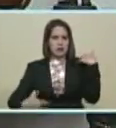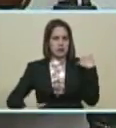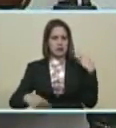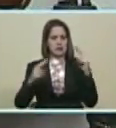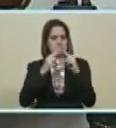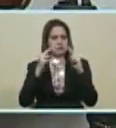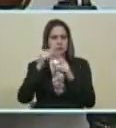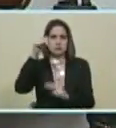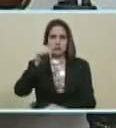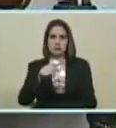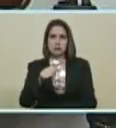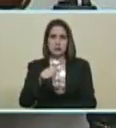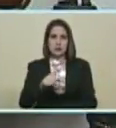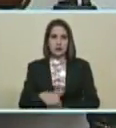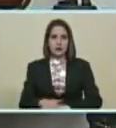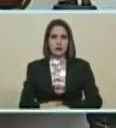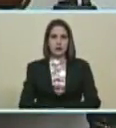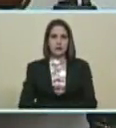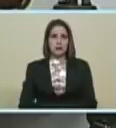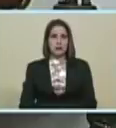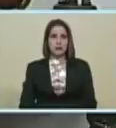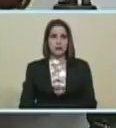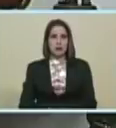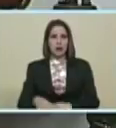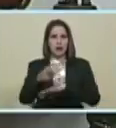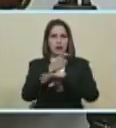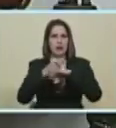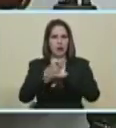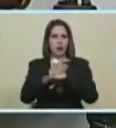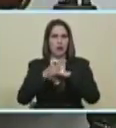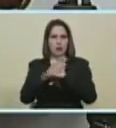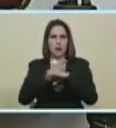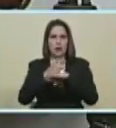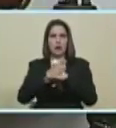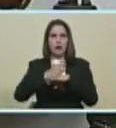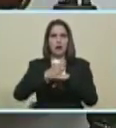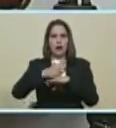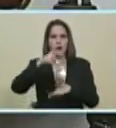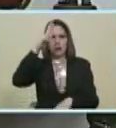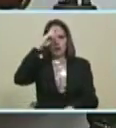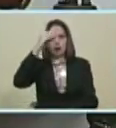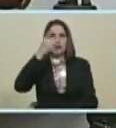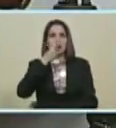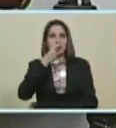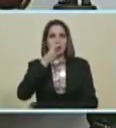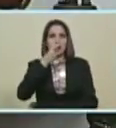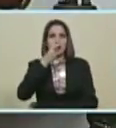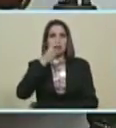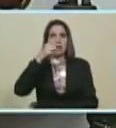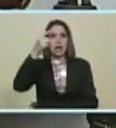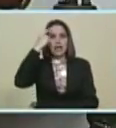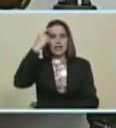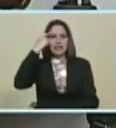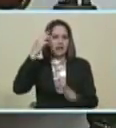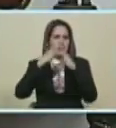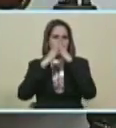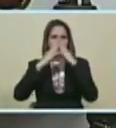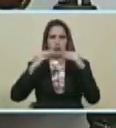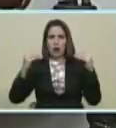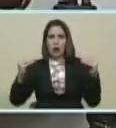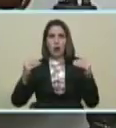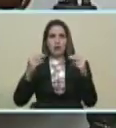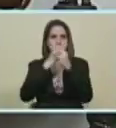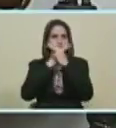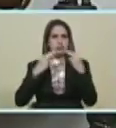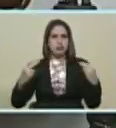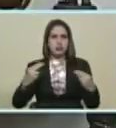hoy... ...del gobierno de República Dominicana... ...y saben que tienen todo mi compromiso...